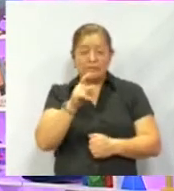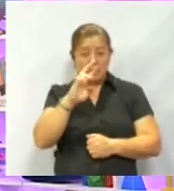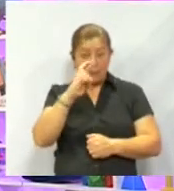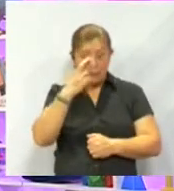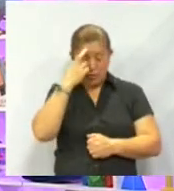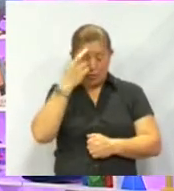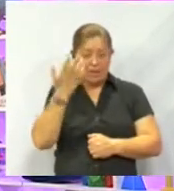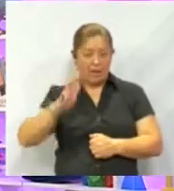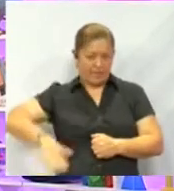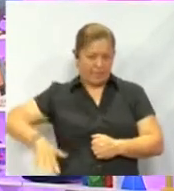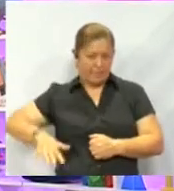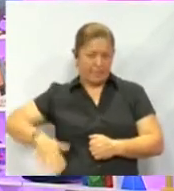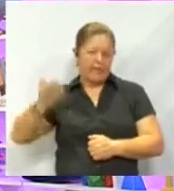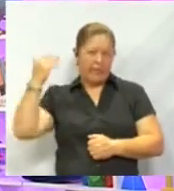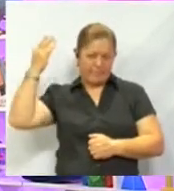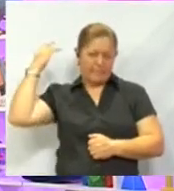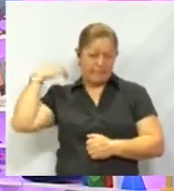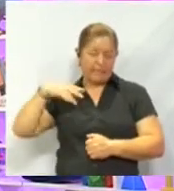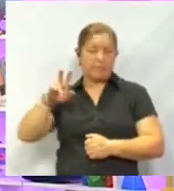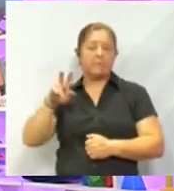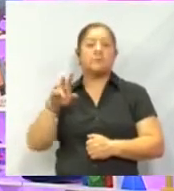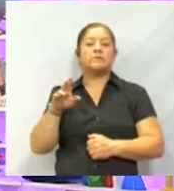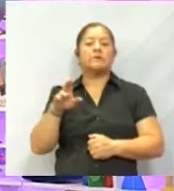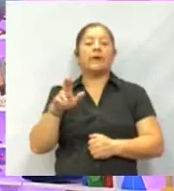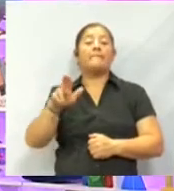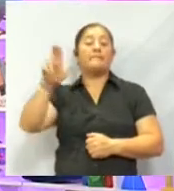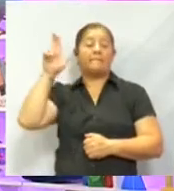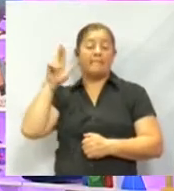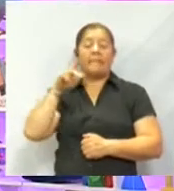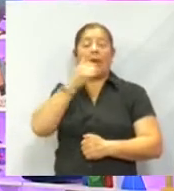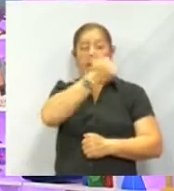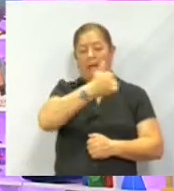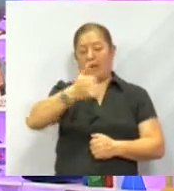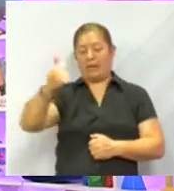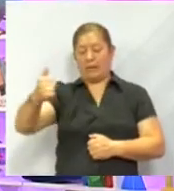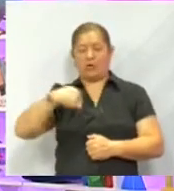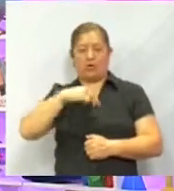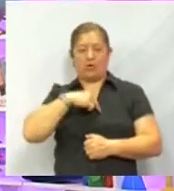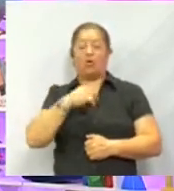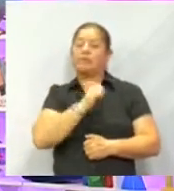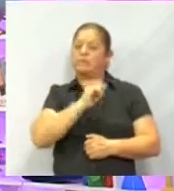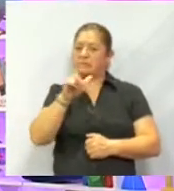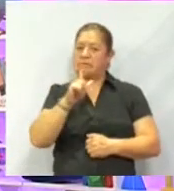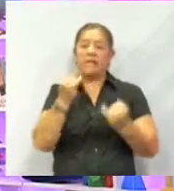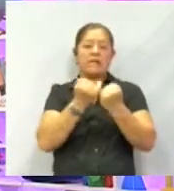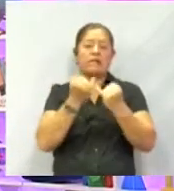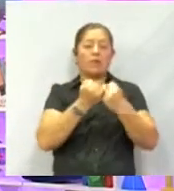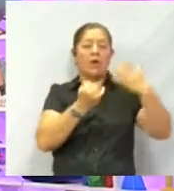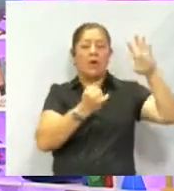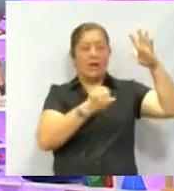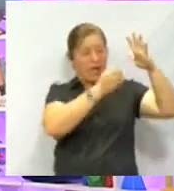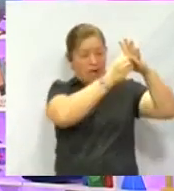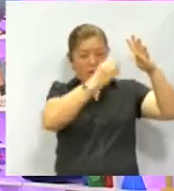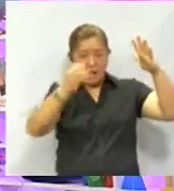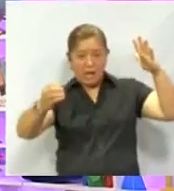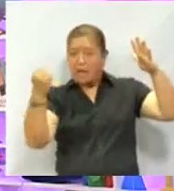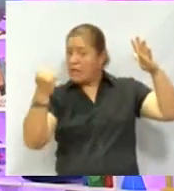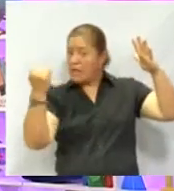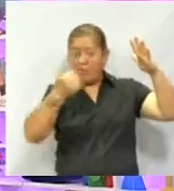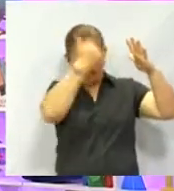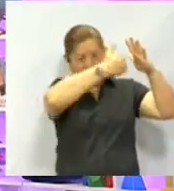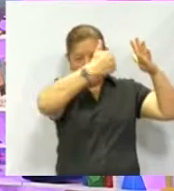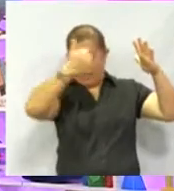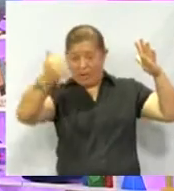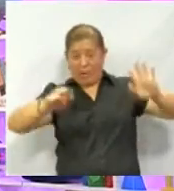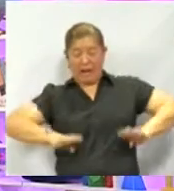como lo dijimos en el programa pasado, que cada uno de nosotros es especial y diferente, los planetas también lo son. Cada uno tiene sus